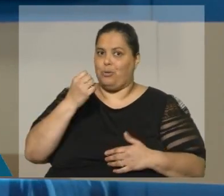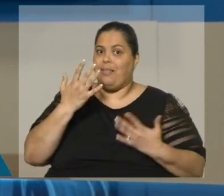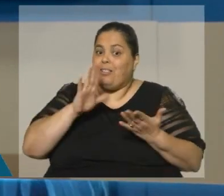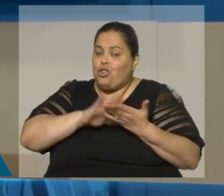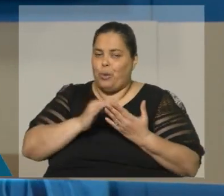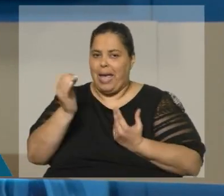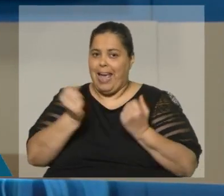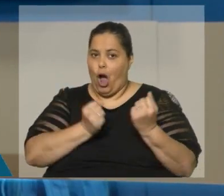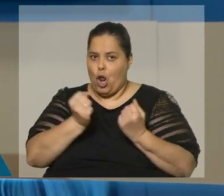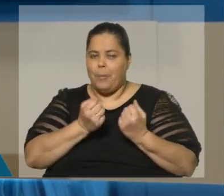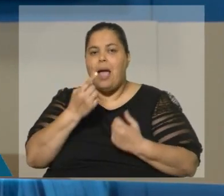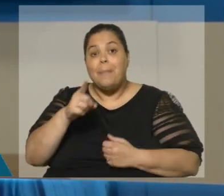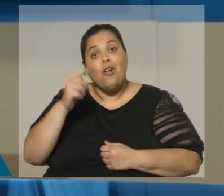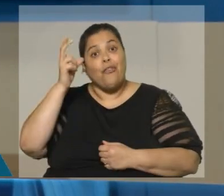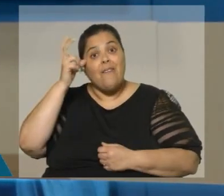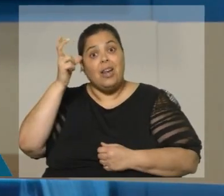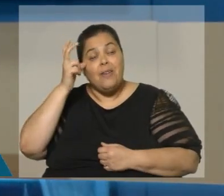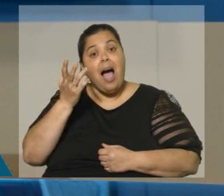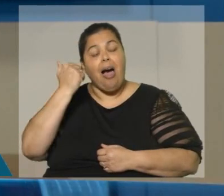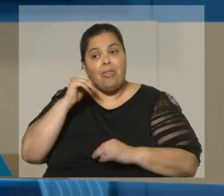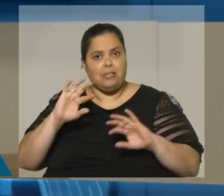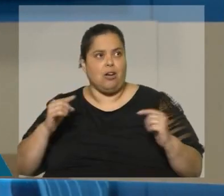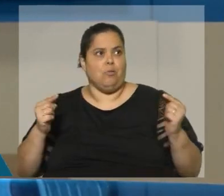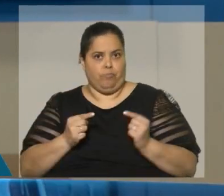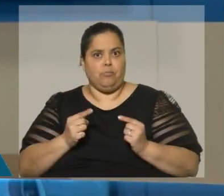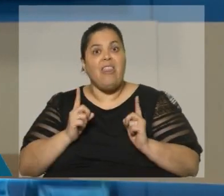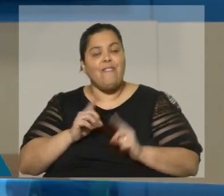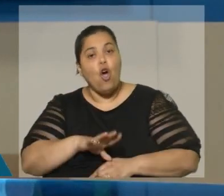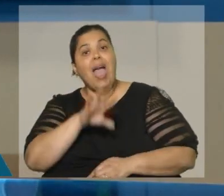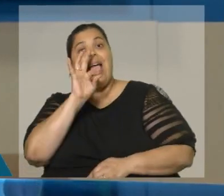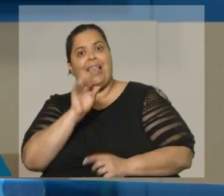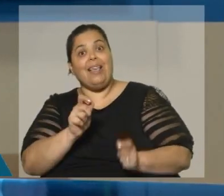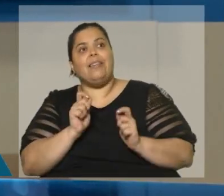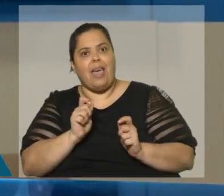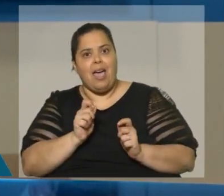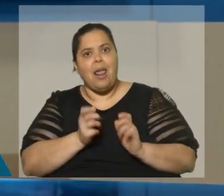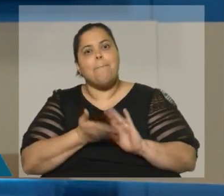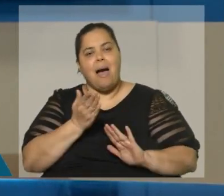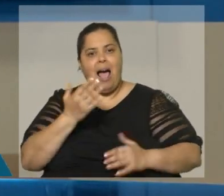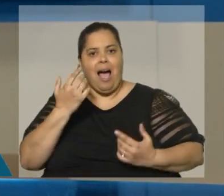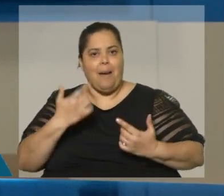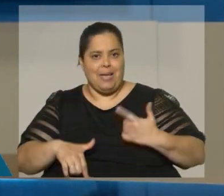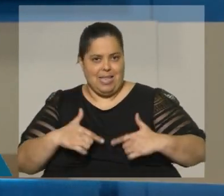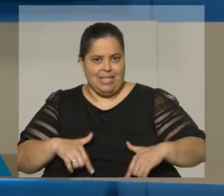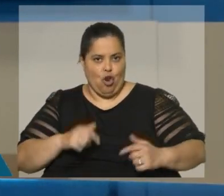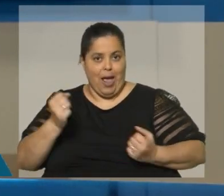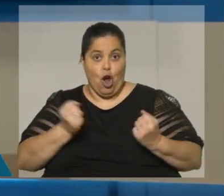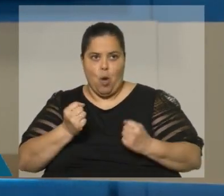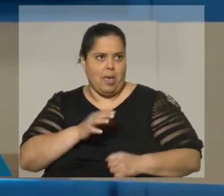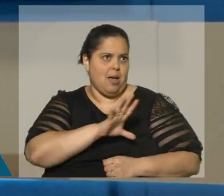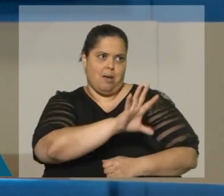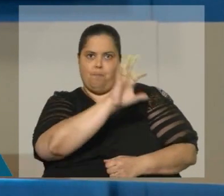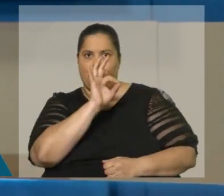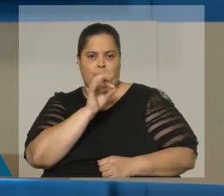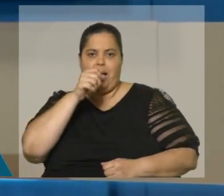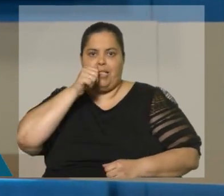Tabaré Vázquez, que había sido su adversario, tuvo que elegir a alguien para que condujera a la economía, lo eligió a